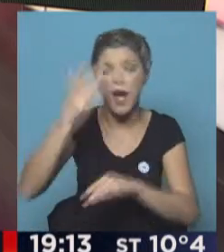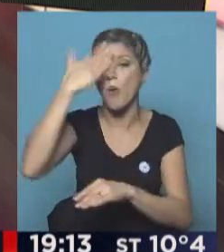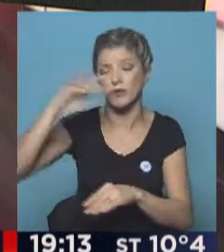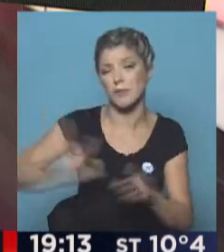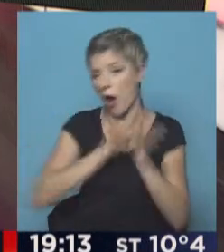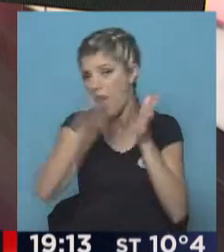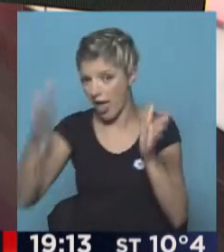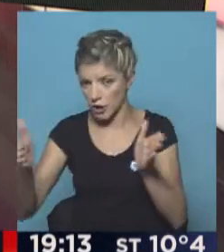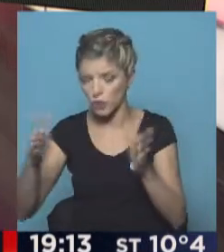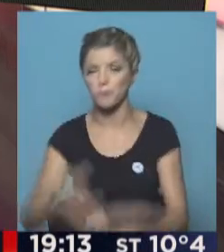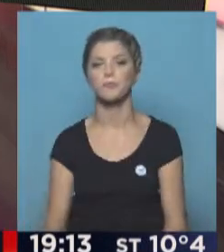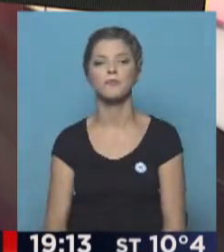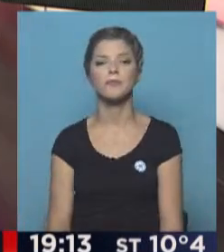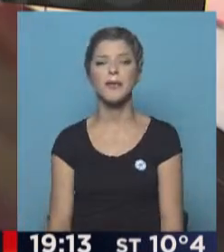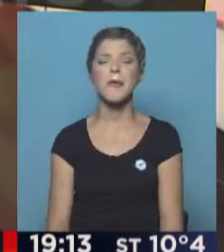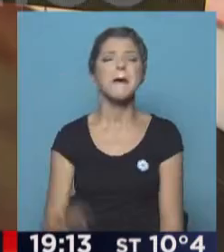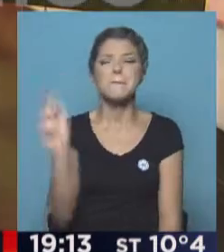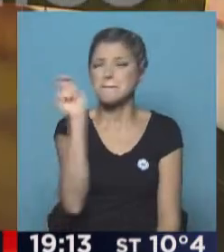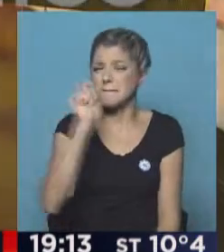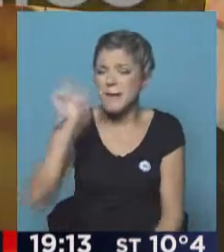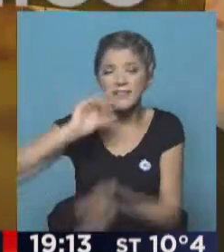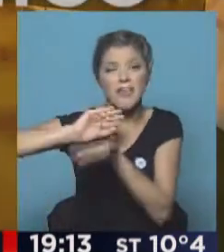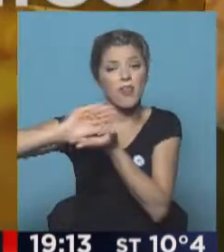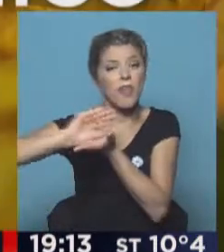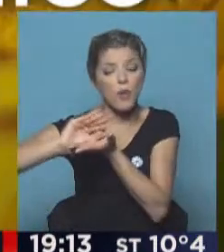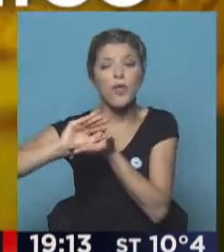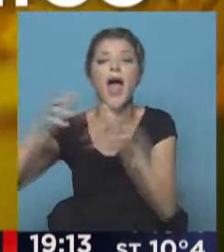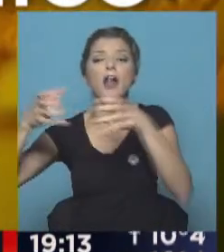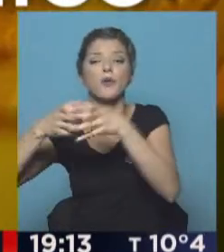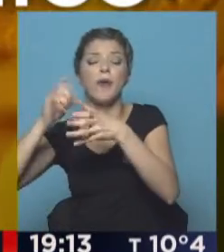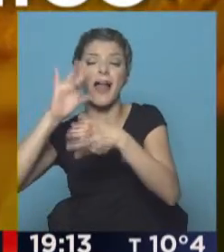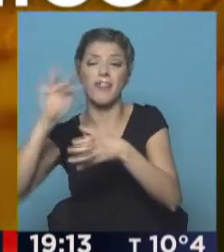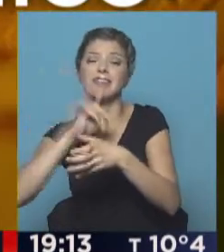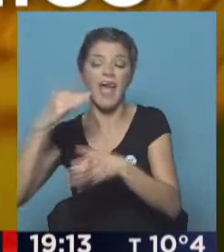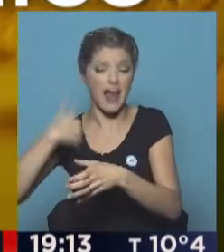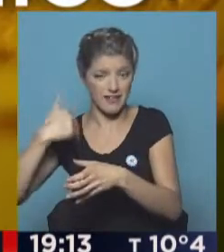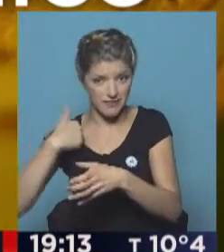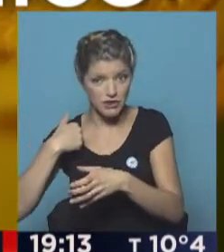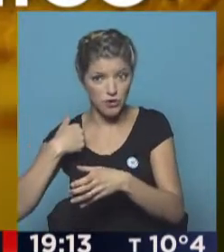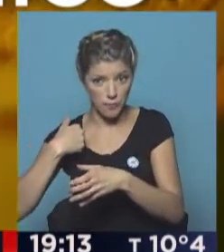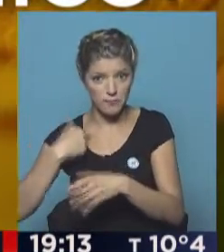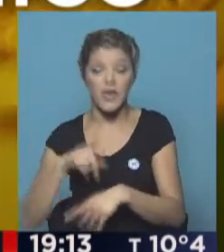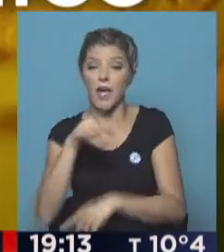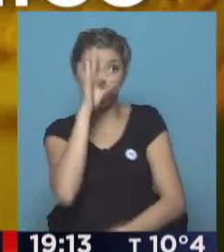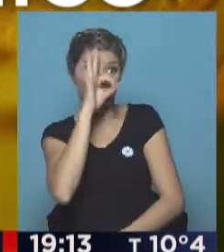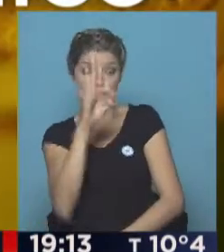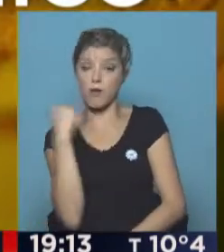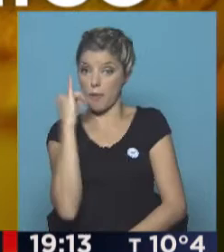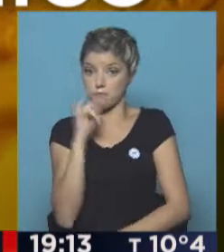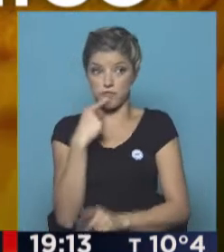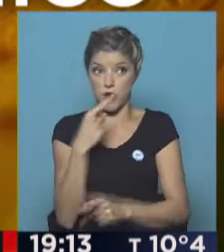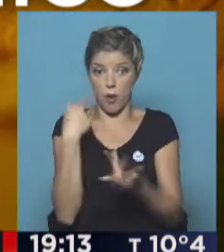año. Deuda de varios meses con el entrenador de la selección y su cuerpo técnico, algo que Martino nunca terminó de mencionar